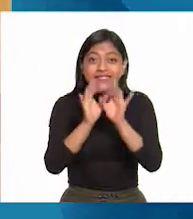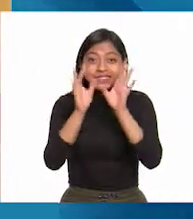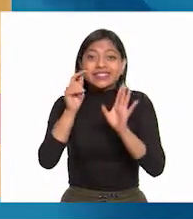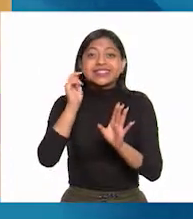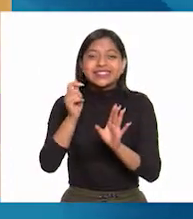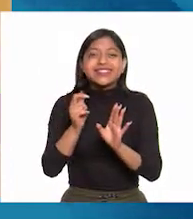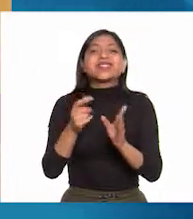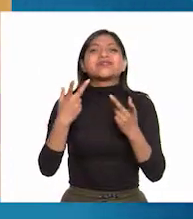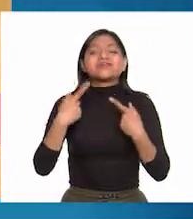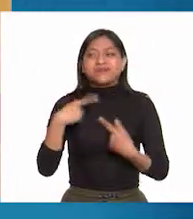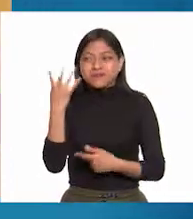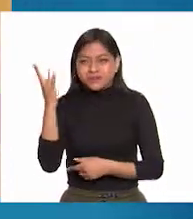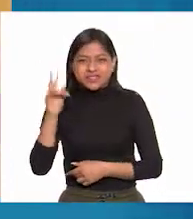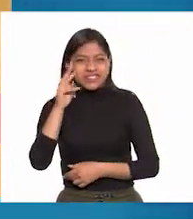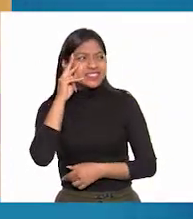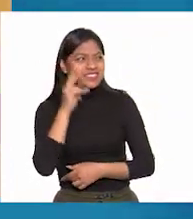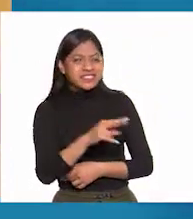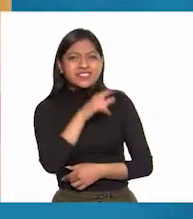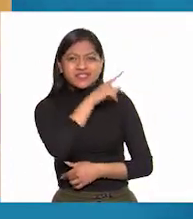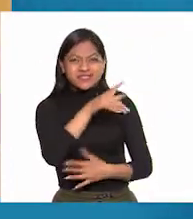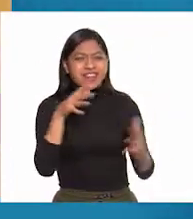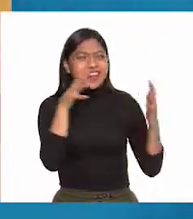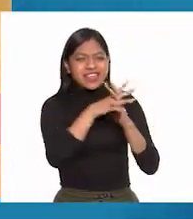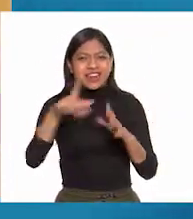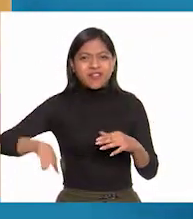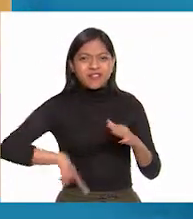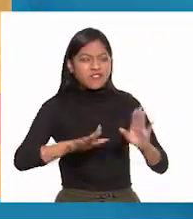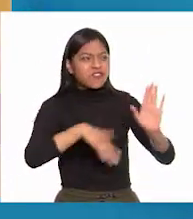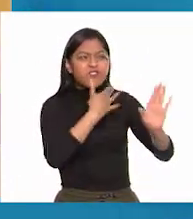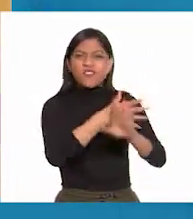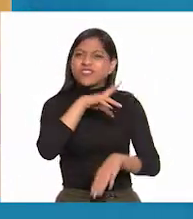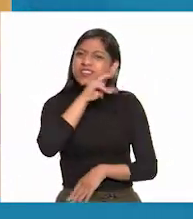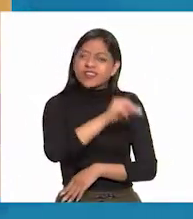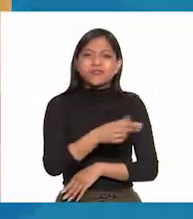simpatizantes al movimiento y retardaría su triunfo.